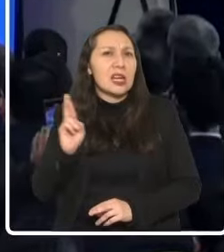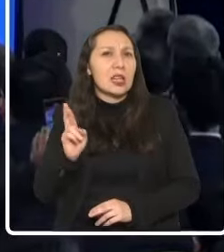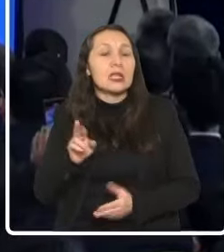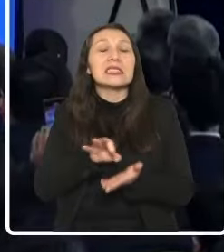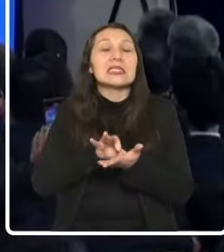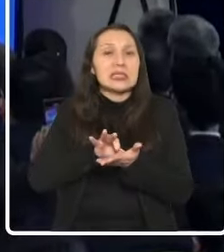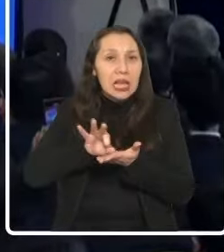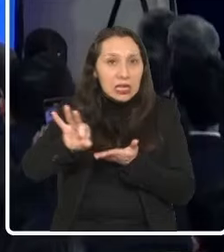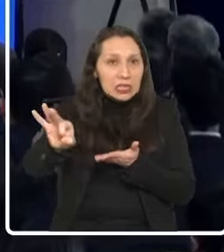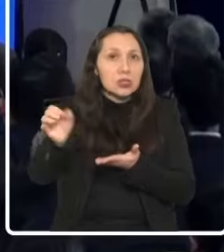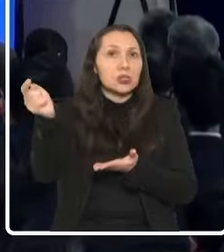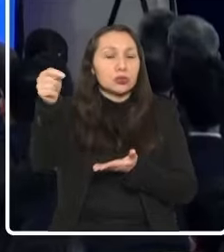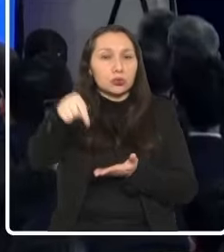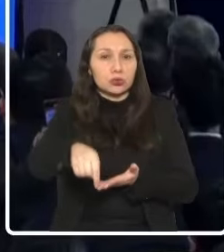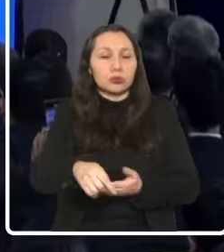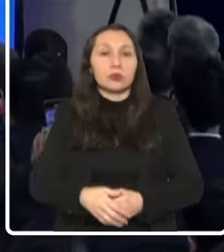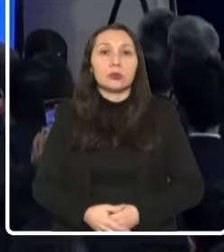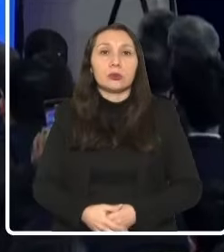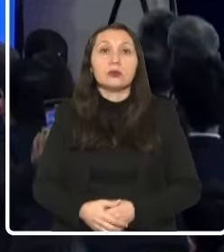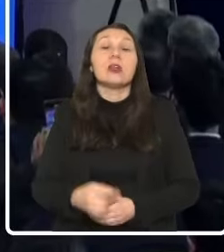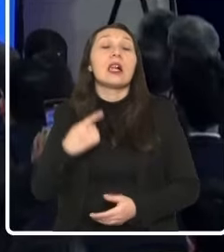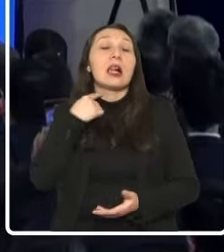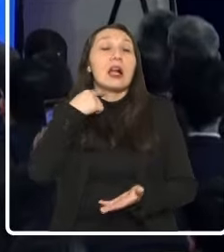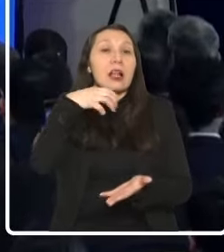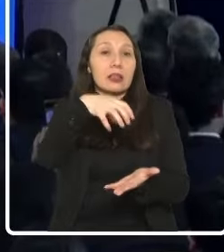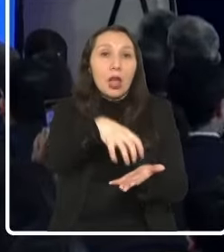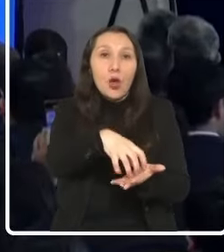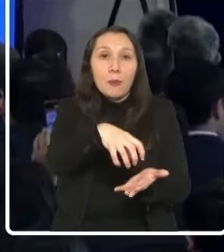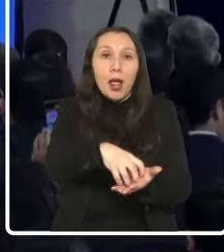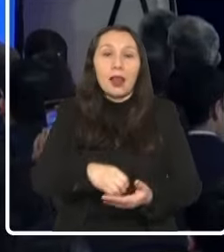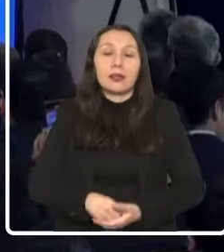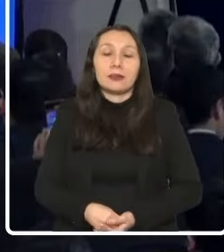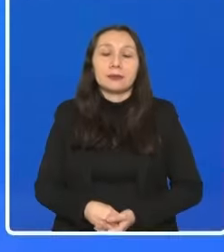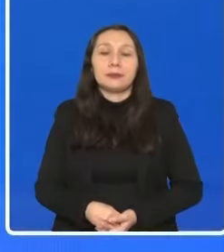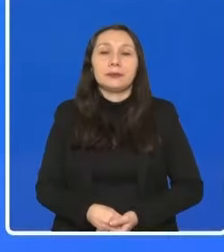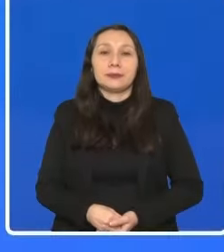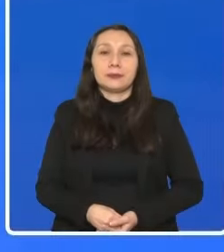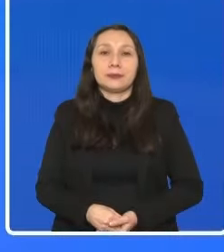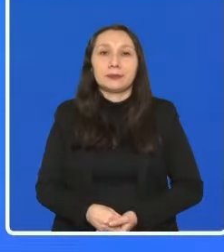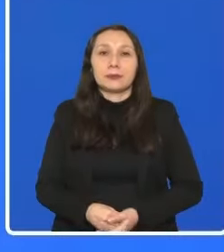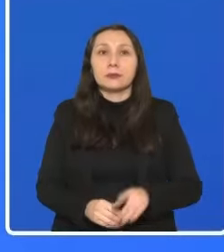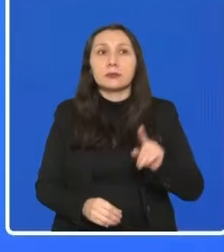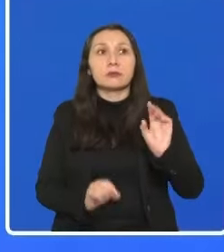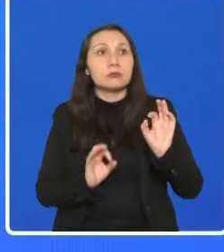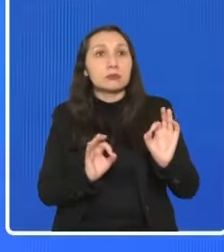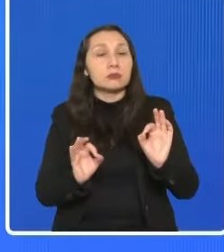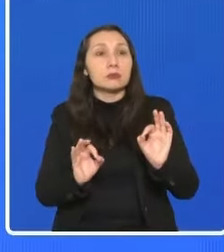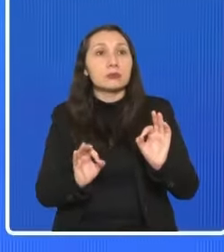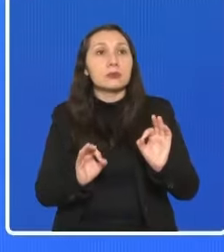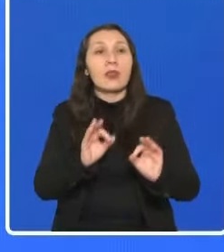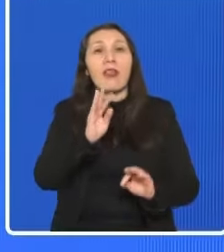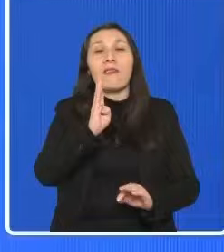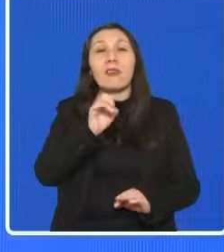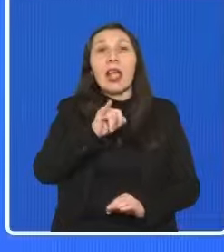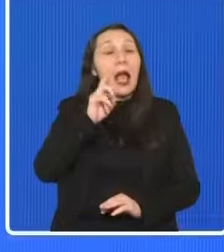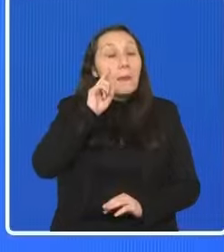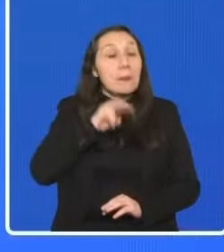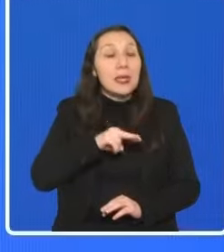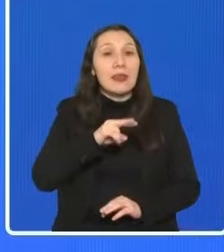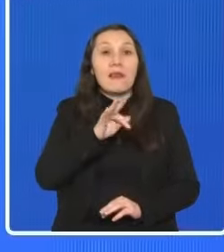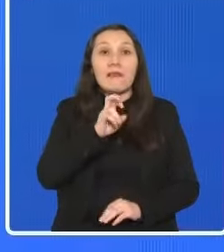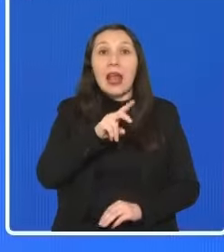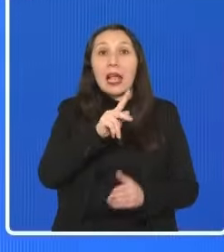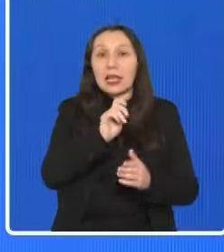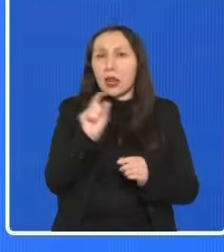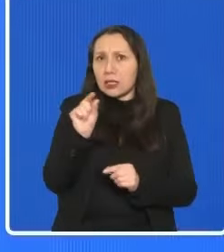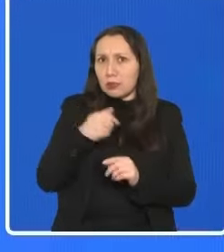Cerrillos también. ¿Quién? ¿Quinta Normal? ¿Quinta Normal? Perfecto. ¿El Benjamín Franklin? Muy bien.